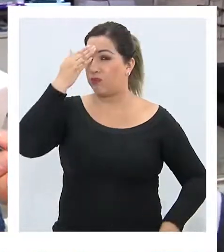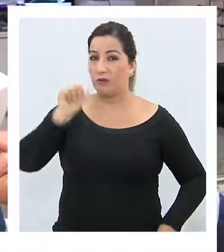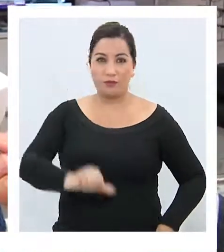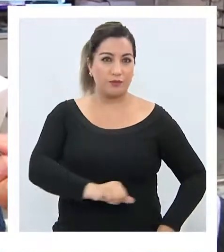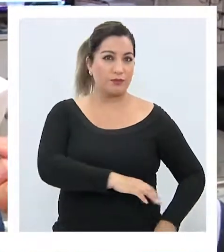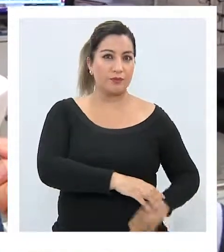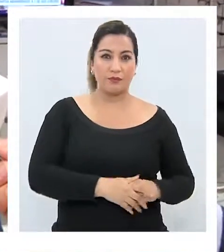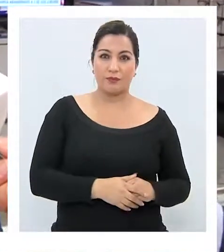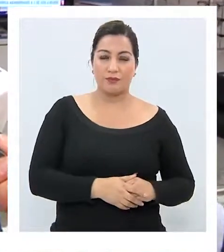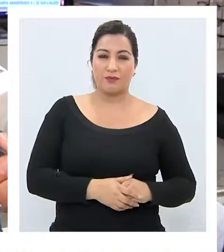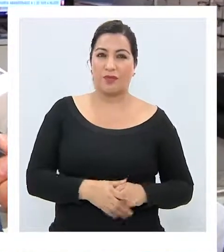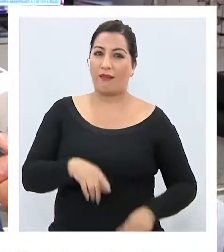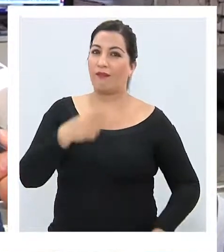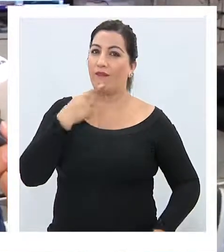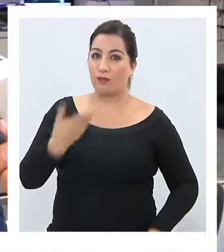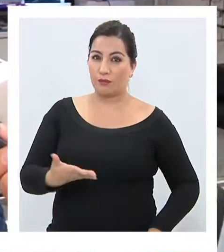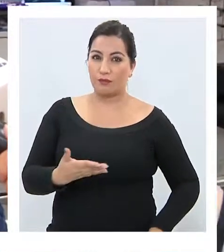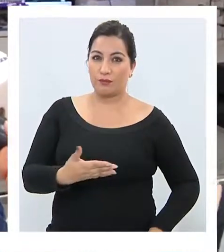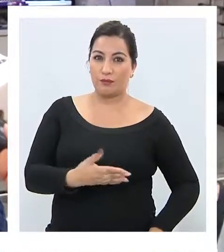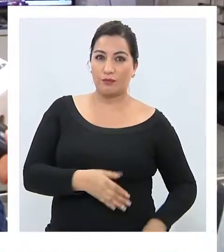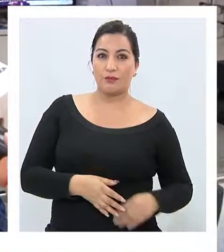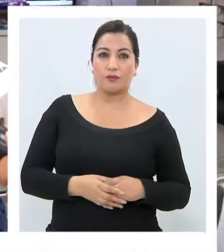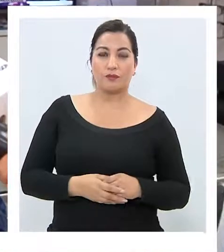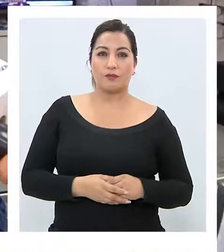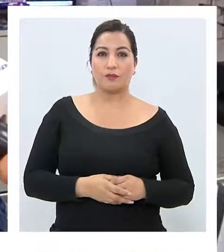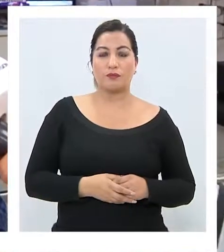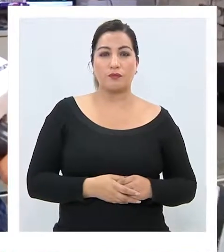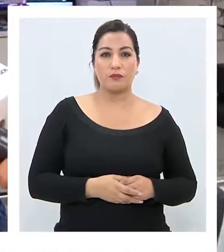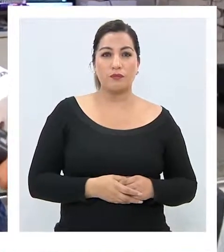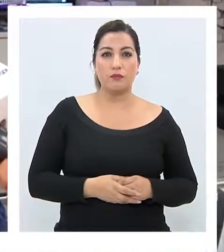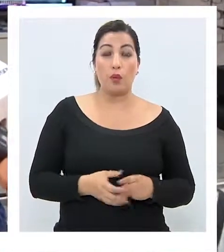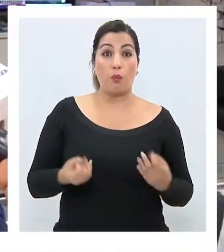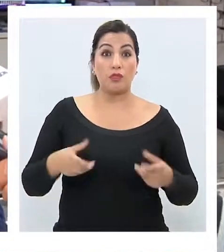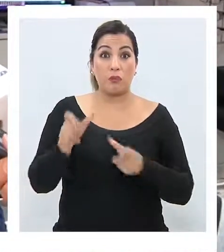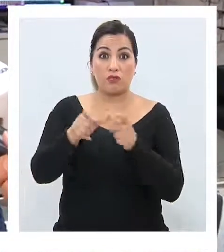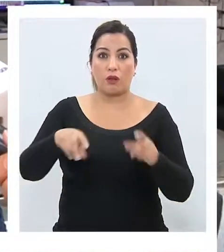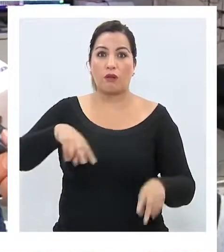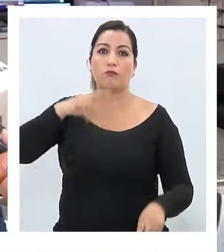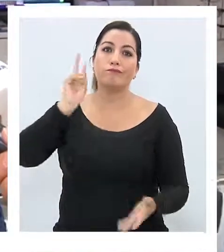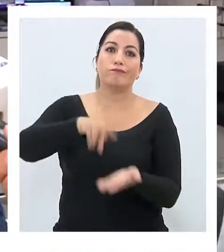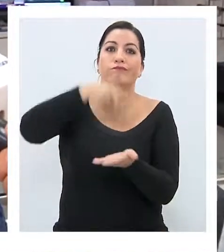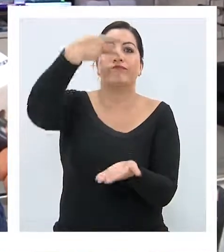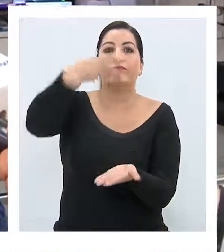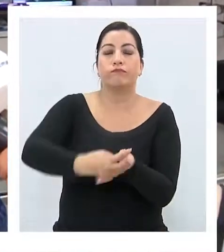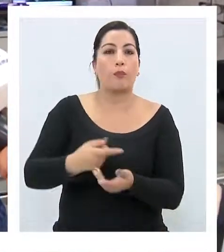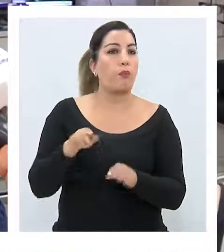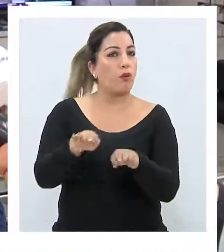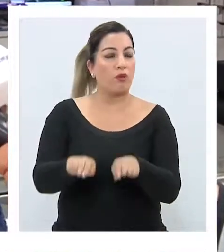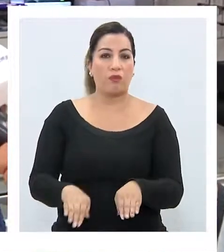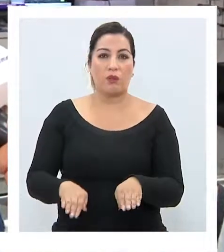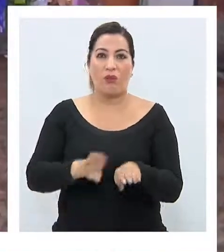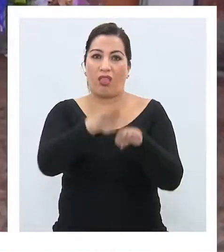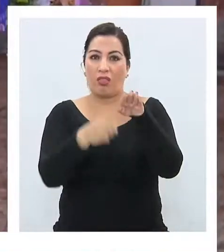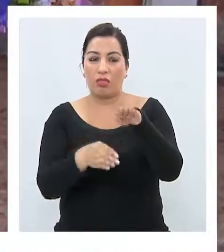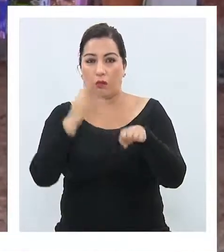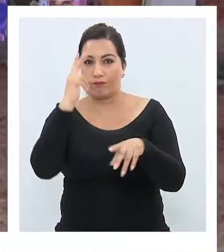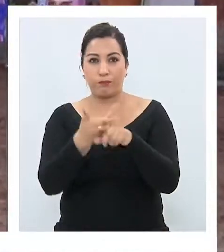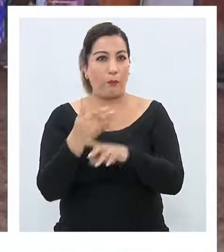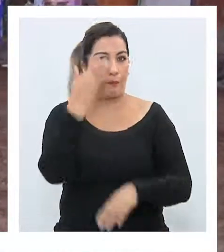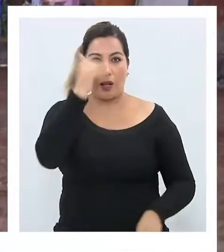hartos malitas. A harta gente se ha caído ahí por lo mismo, porque las veredas estaban malas.